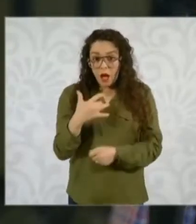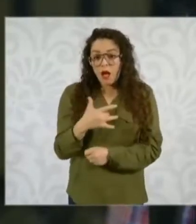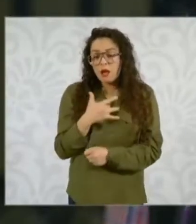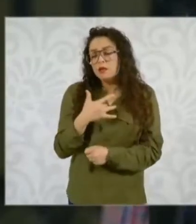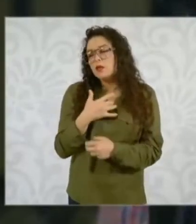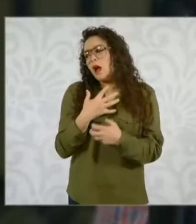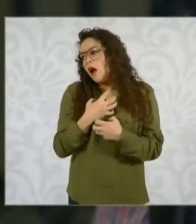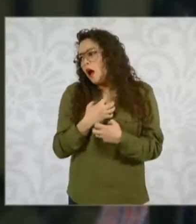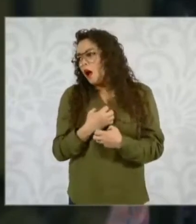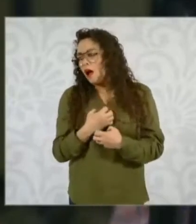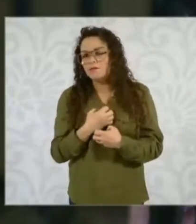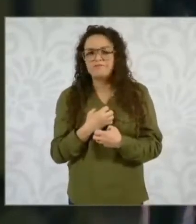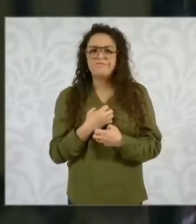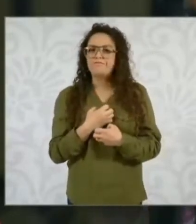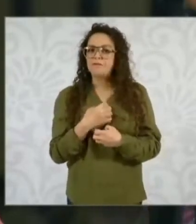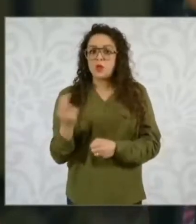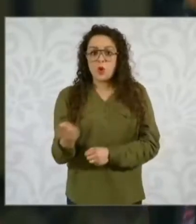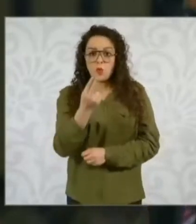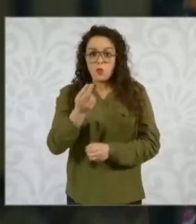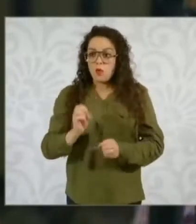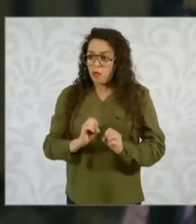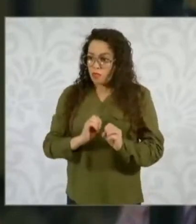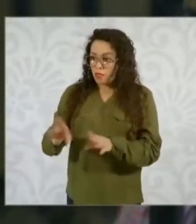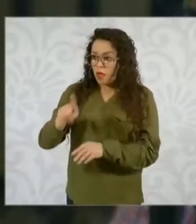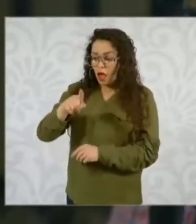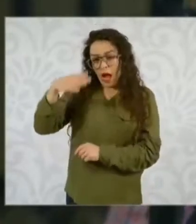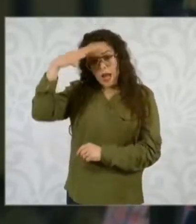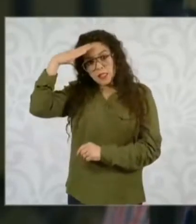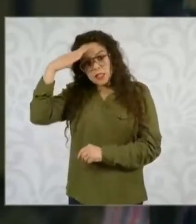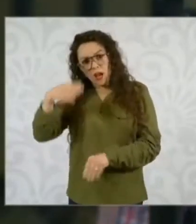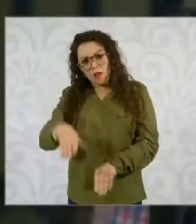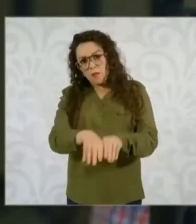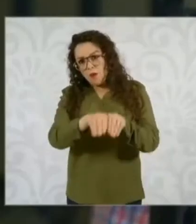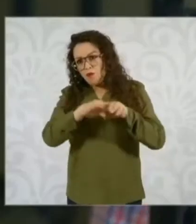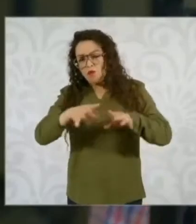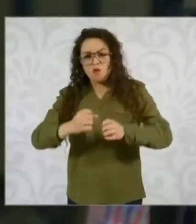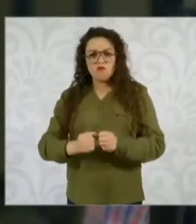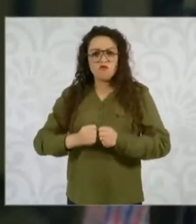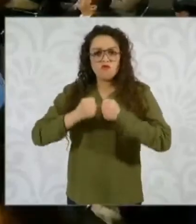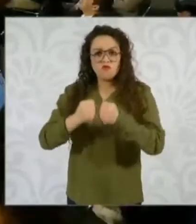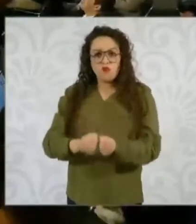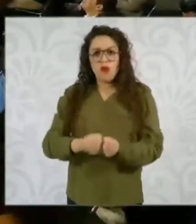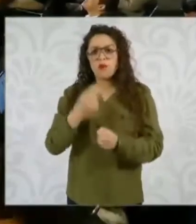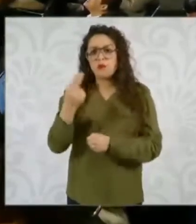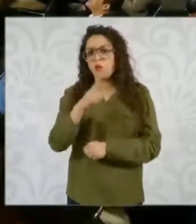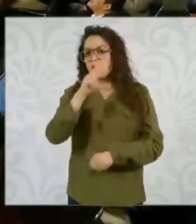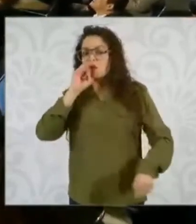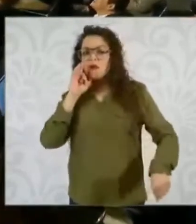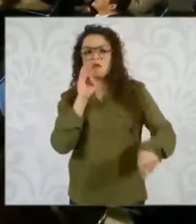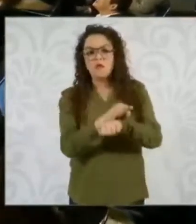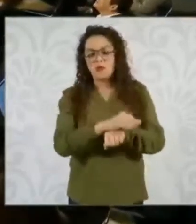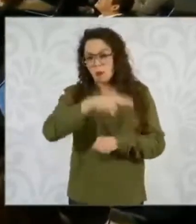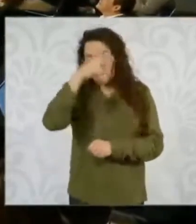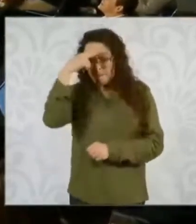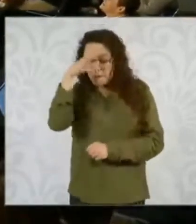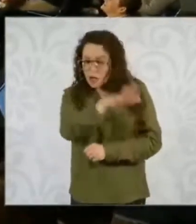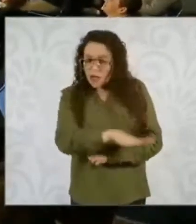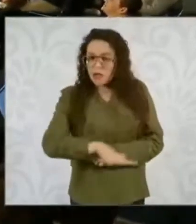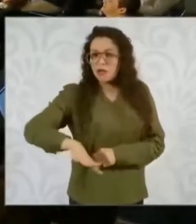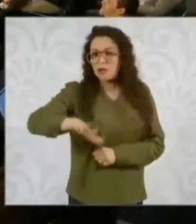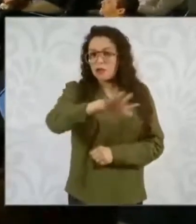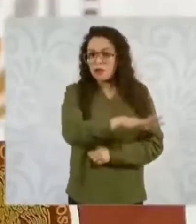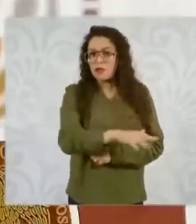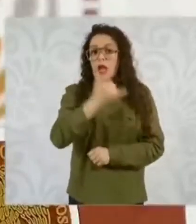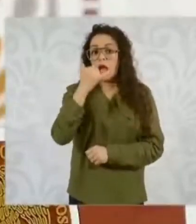se expandiera el Chapo Guzmán, que se fortaleciera el Chapo Guzmán, le dio la espalda a la sociedad mexicana como secretario de Seguridad Pública y remata